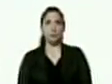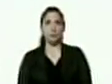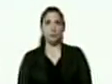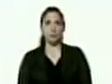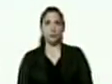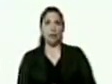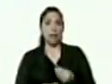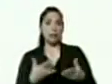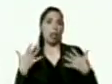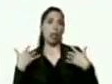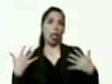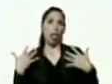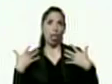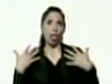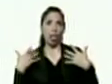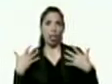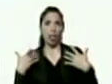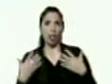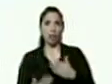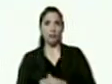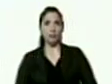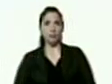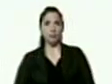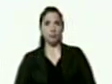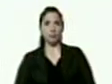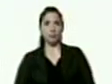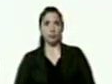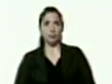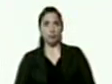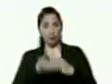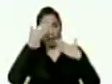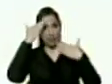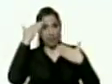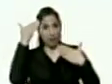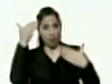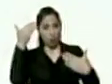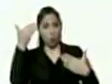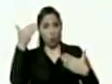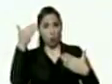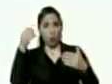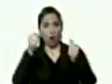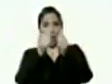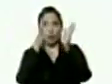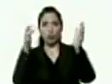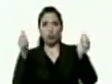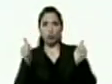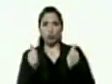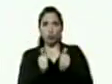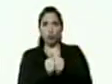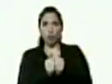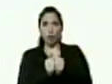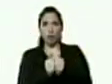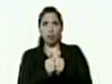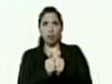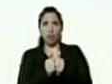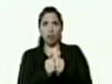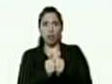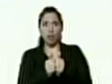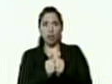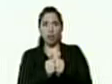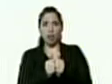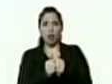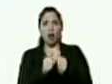calor allá mi saludo Anzuategui en el complejo deportivo Yulimar